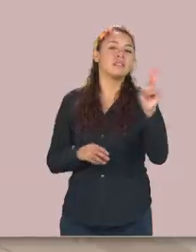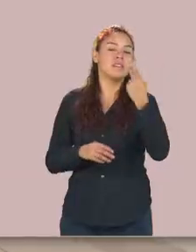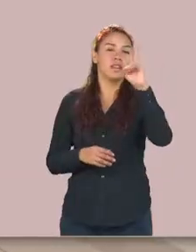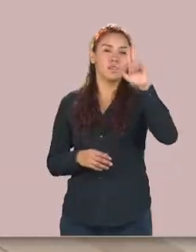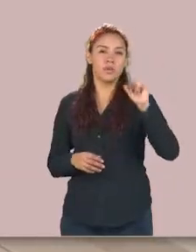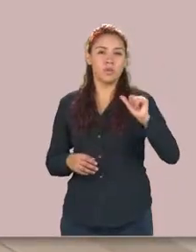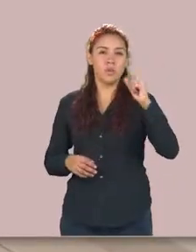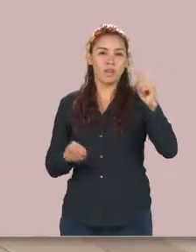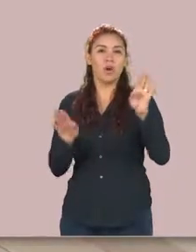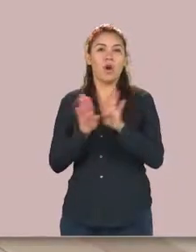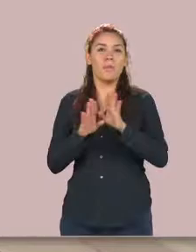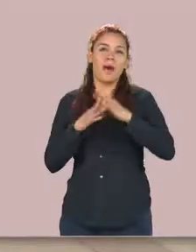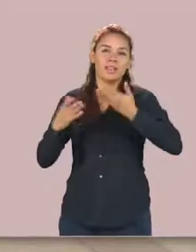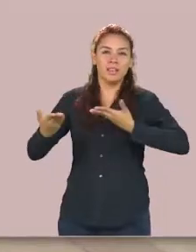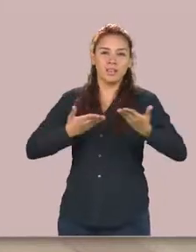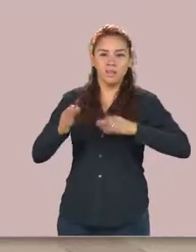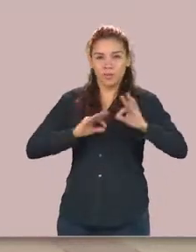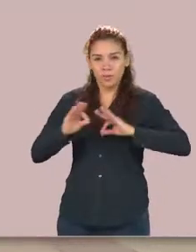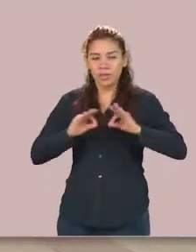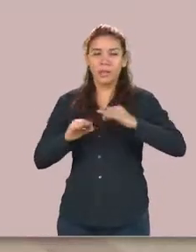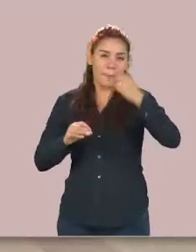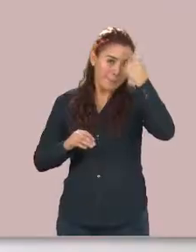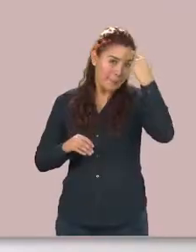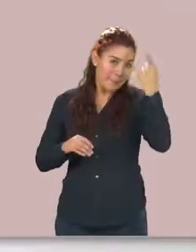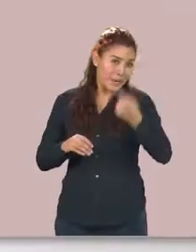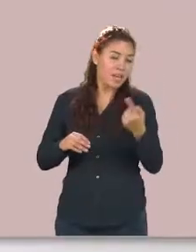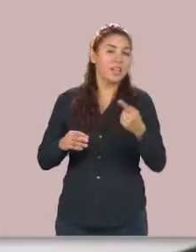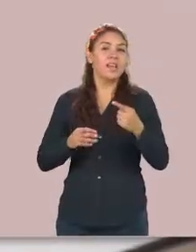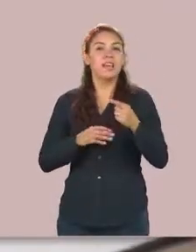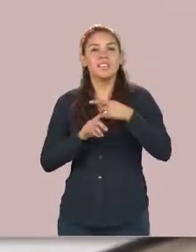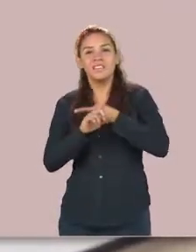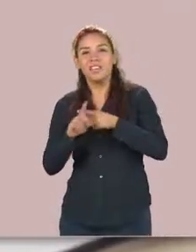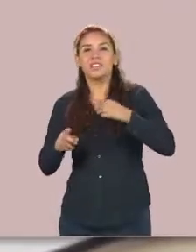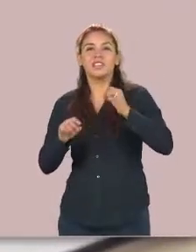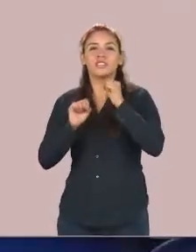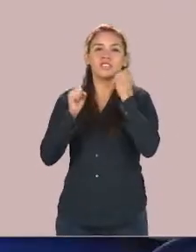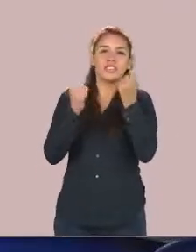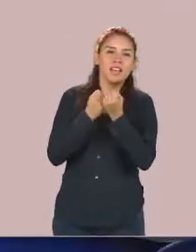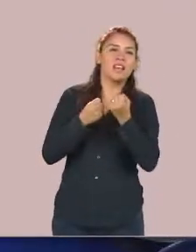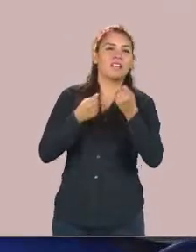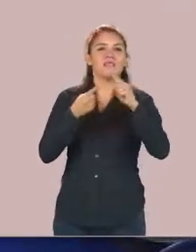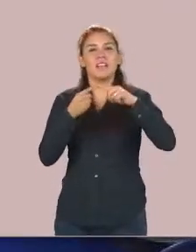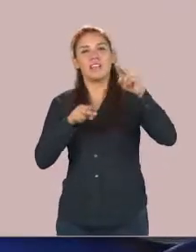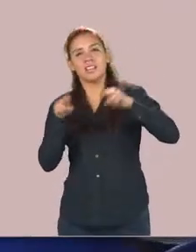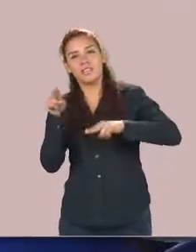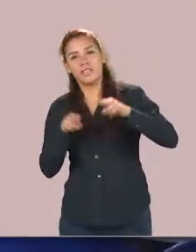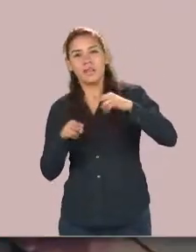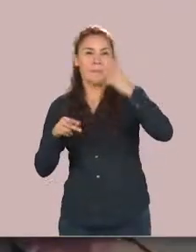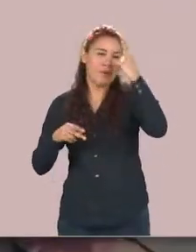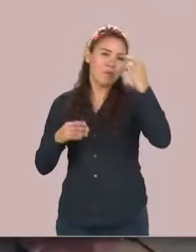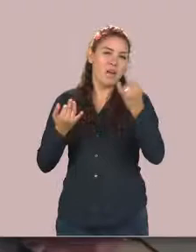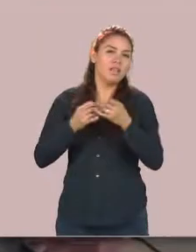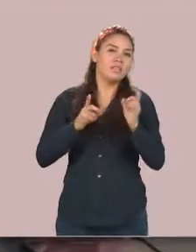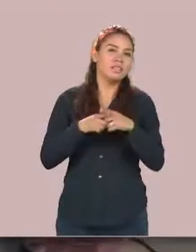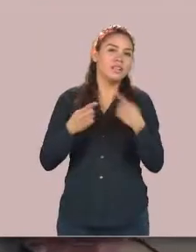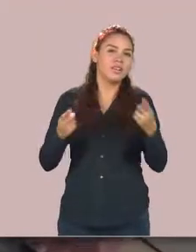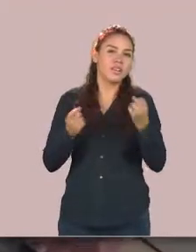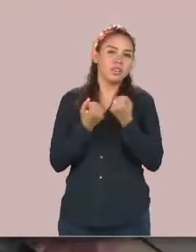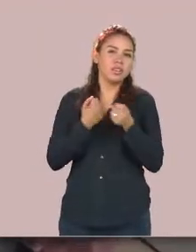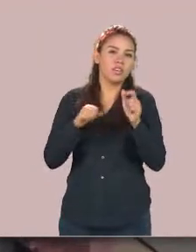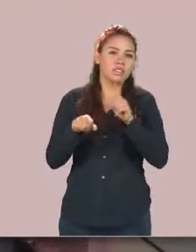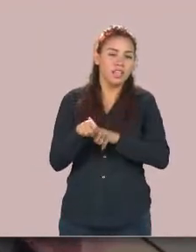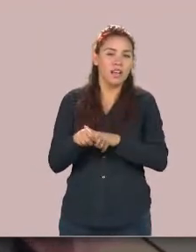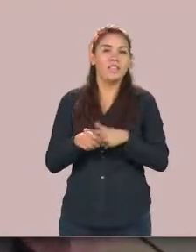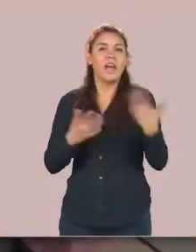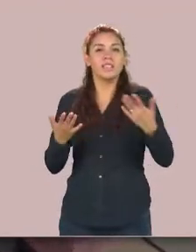parte de sus acciones para vincular a la institución con todos los sectores de la sociedad, así como para coadyuvar en el desarrollo social de la entidad, elabora en el Proyecto